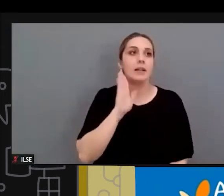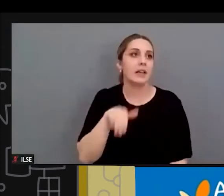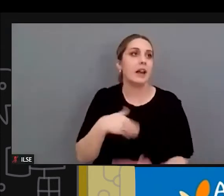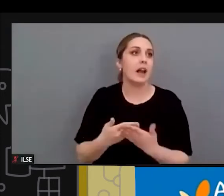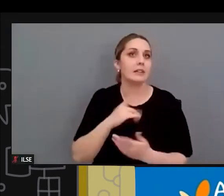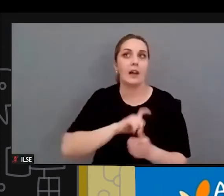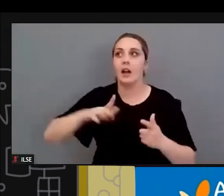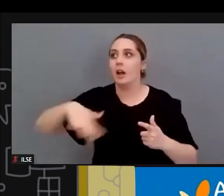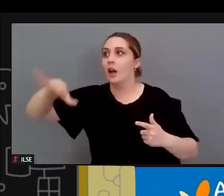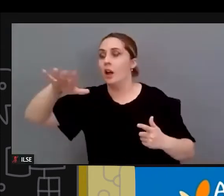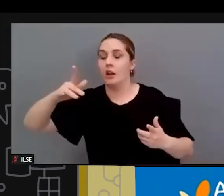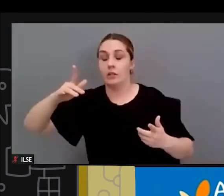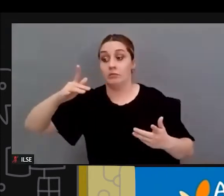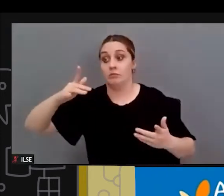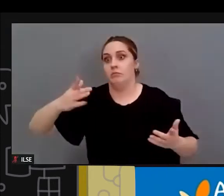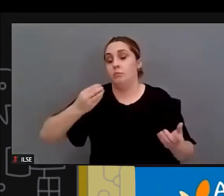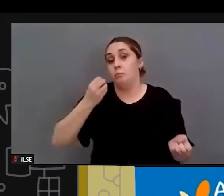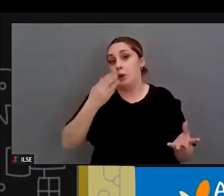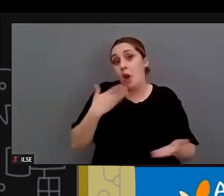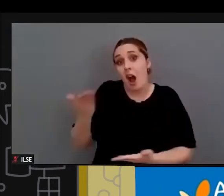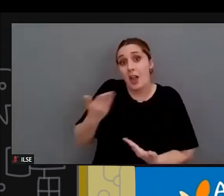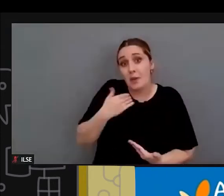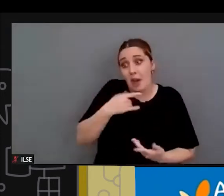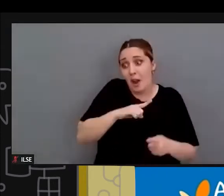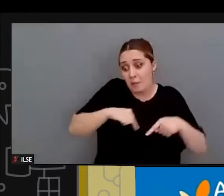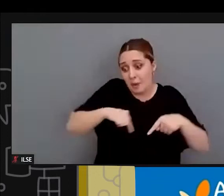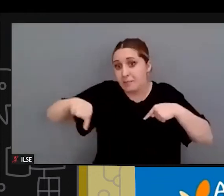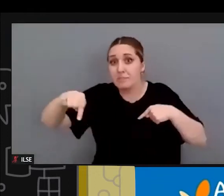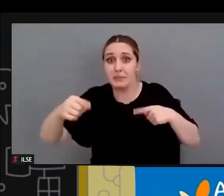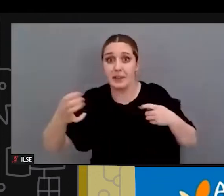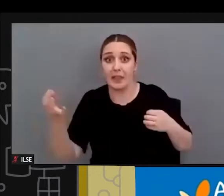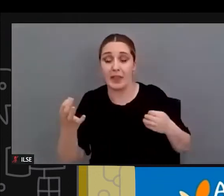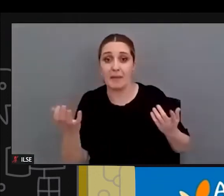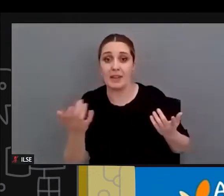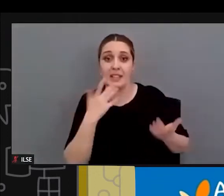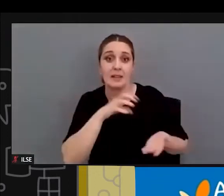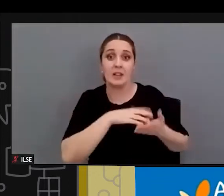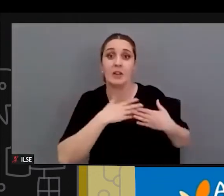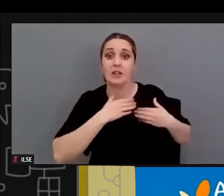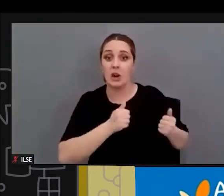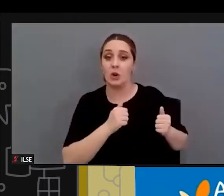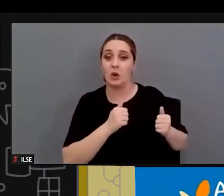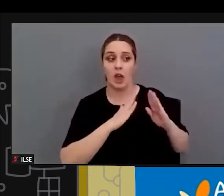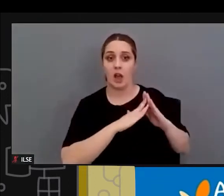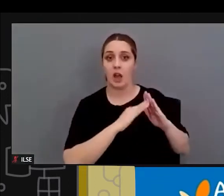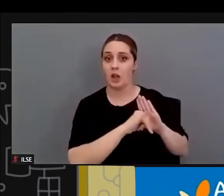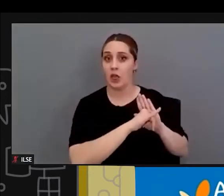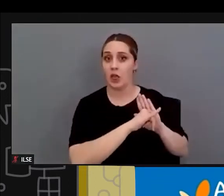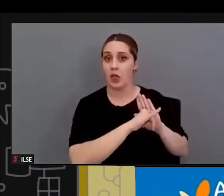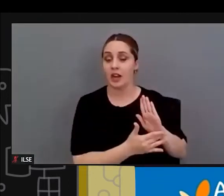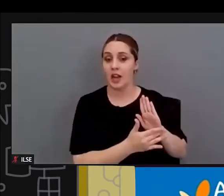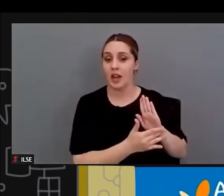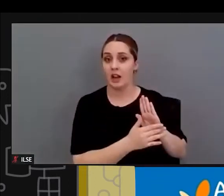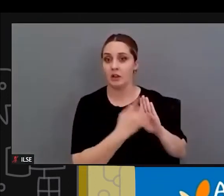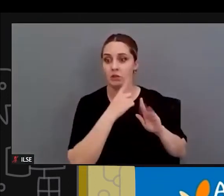pues oiga mire me tendrá usted que ayudar a hacer ese traslado si mi centro de salud está a 100 metros y me tengo que ir a